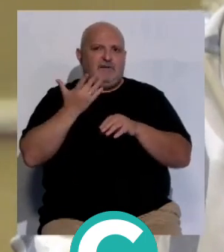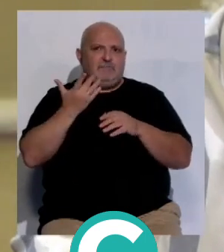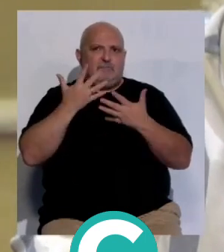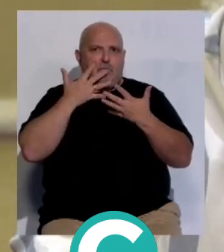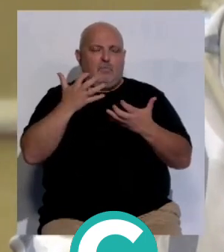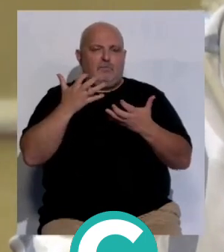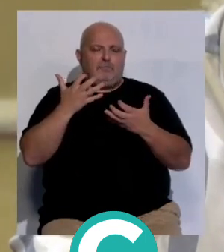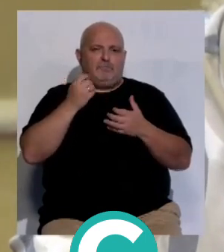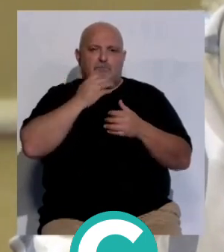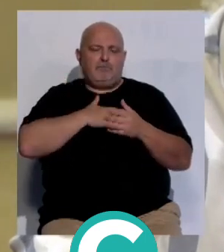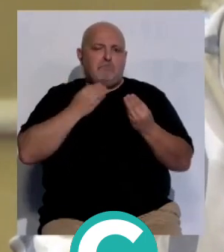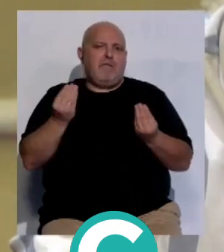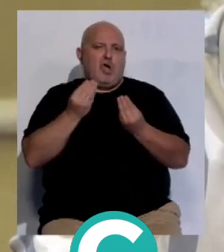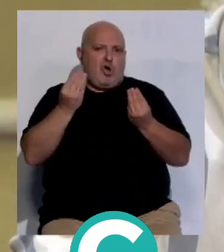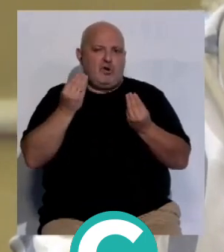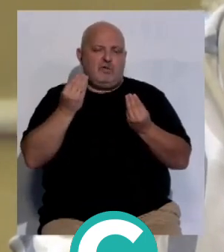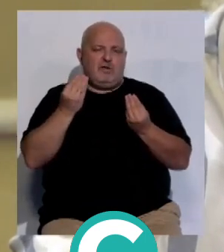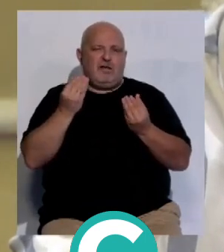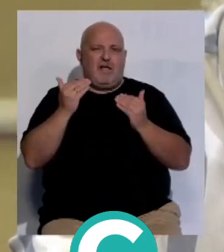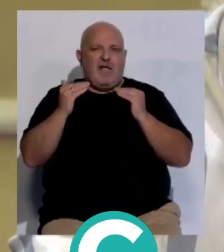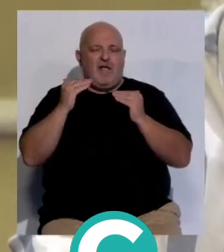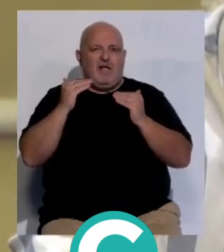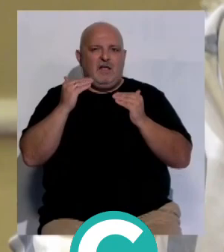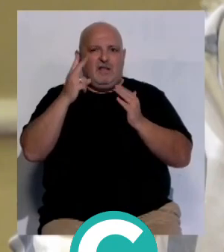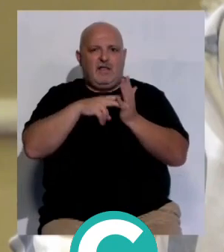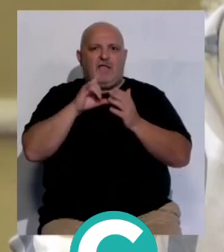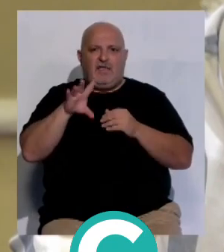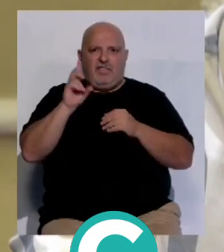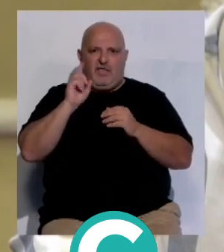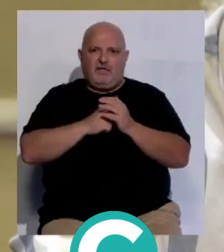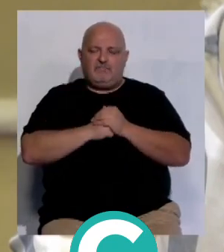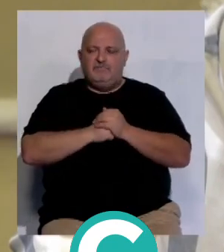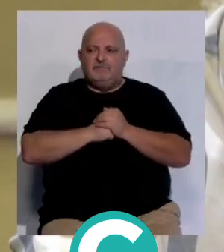y honestamente mejor que el Cádiz del año 2015